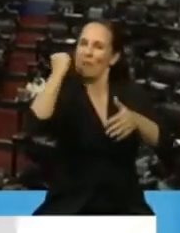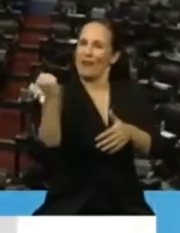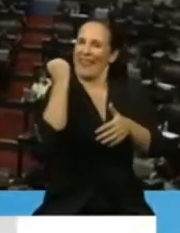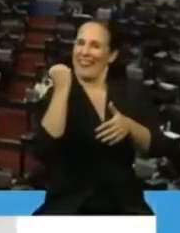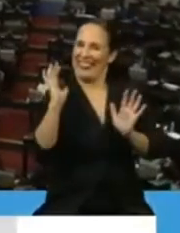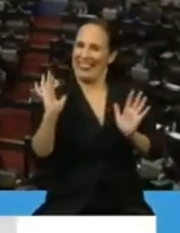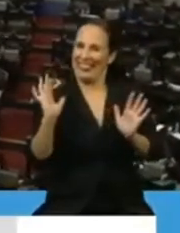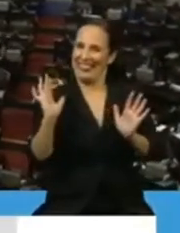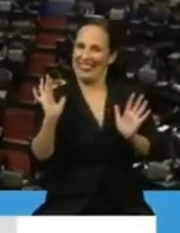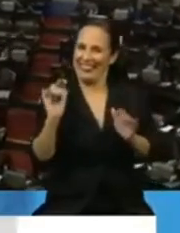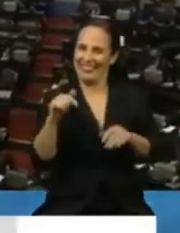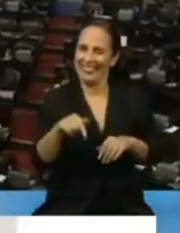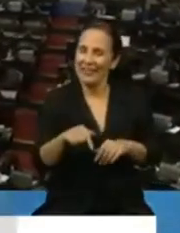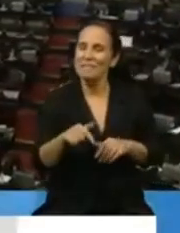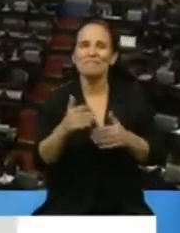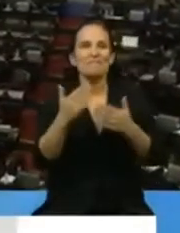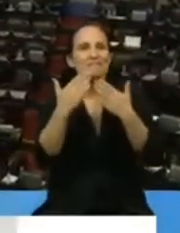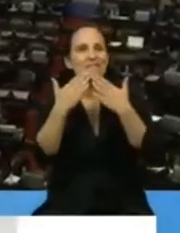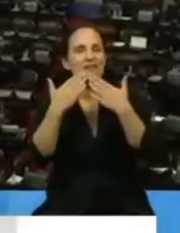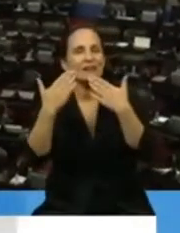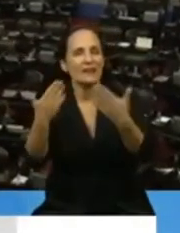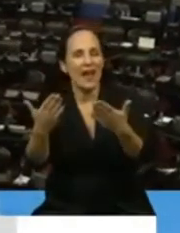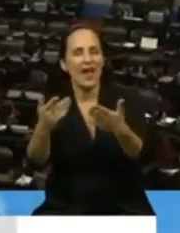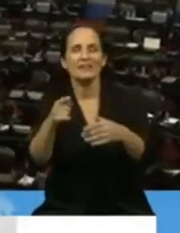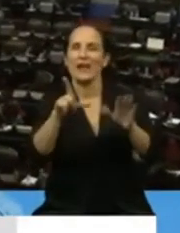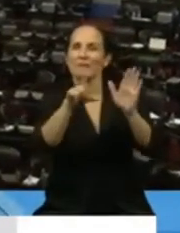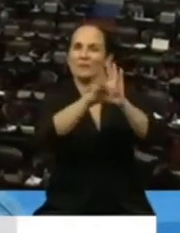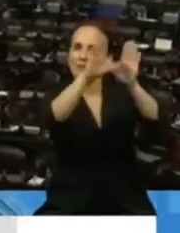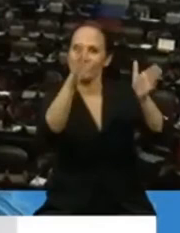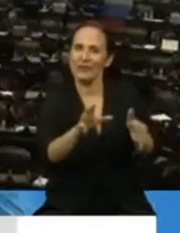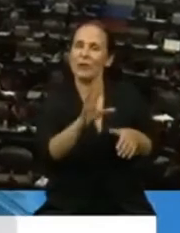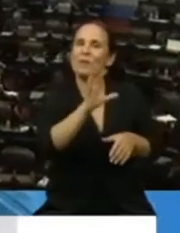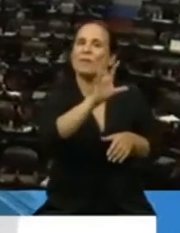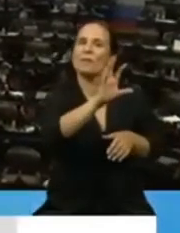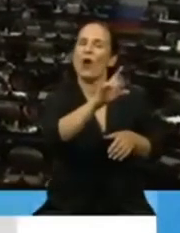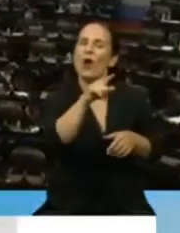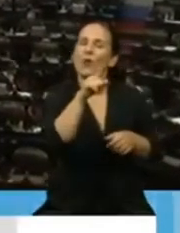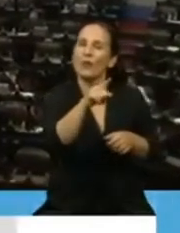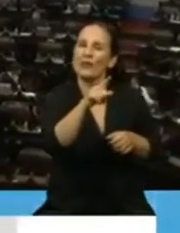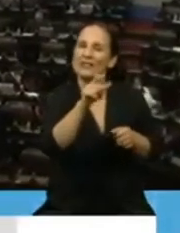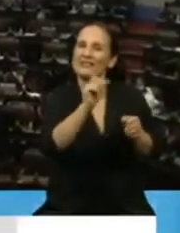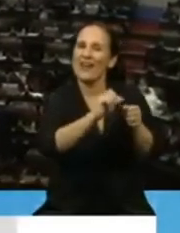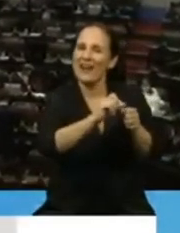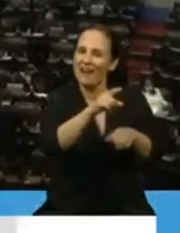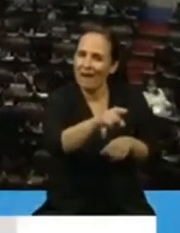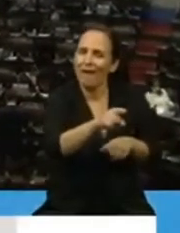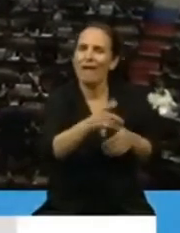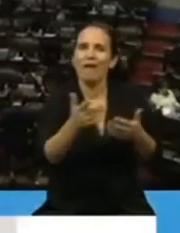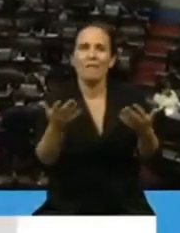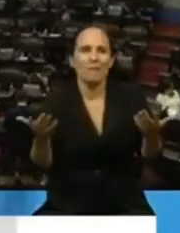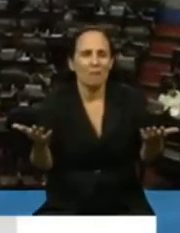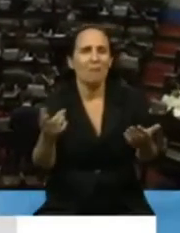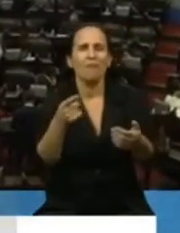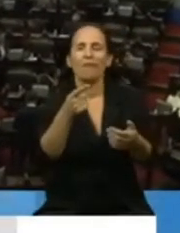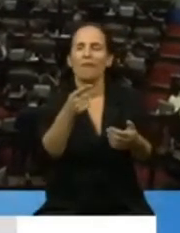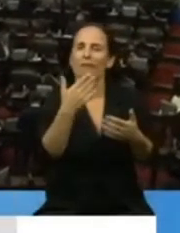Agradecer, primeramente, a la legislatura provincial de Santiago del Estero, que nos han cedido